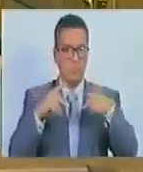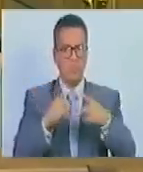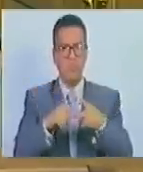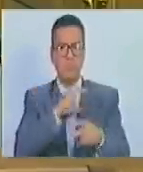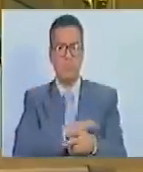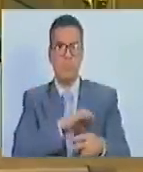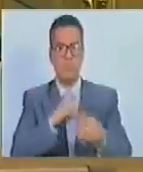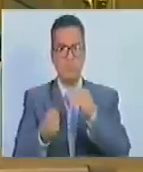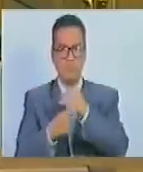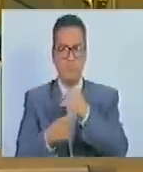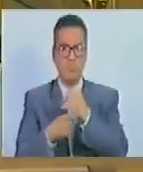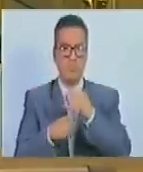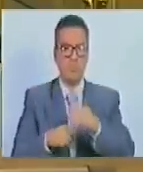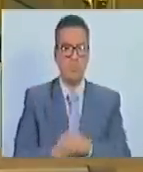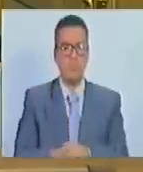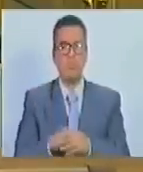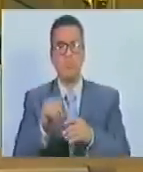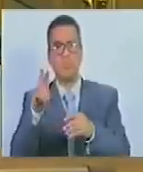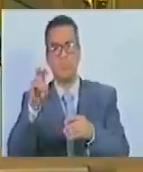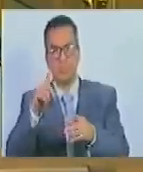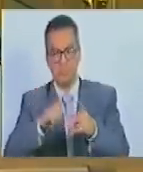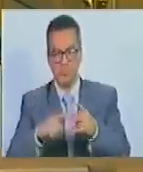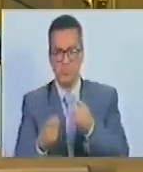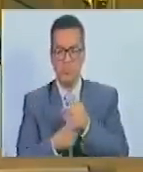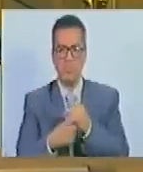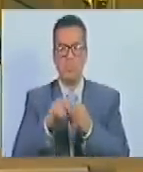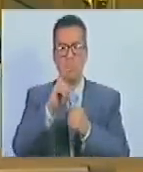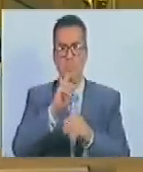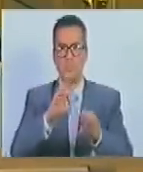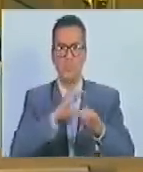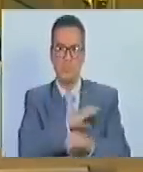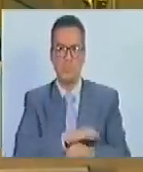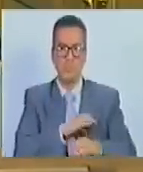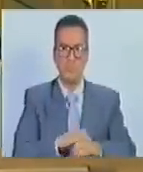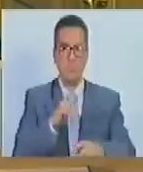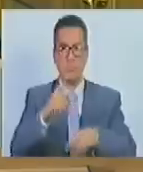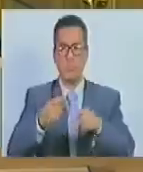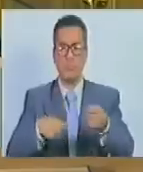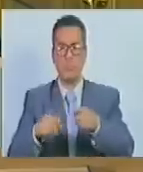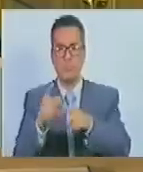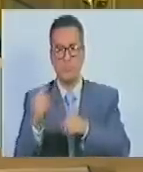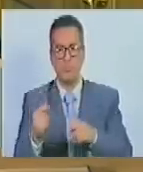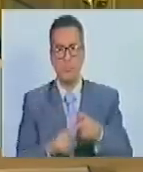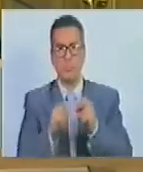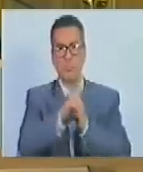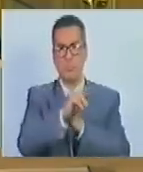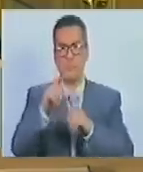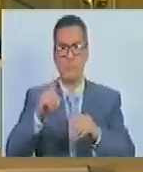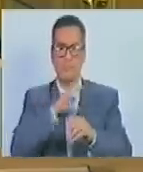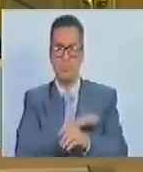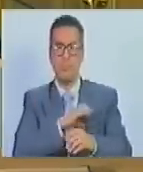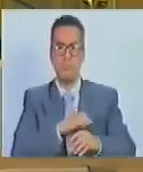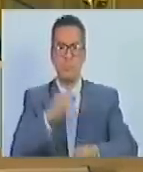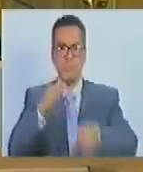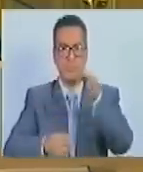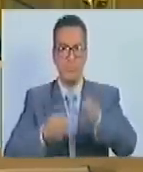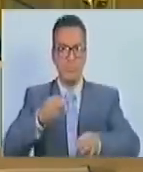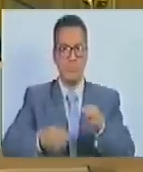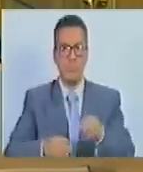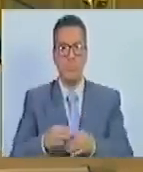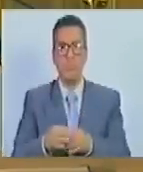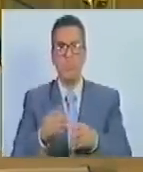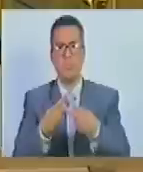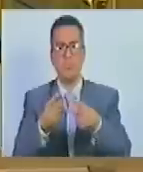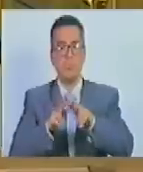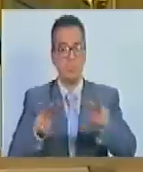Comité de Tecnología e Innovación, 20. Comité de Ecosocialismo, 21. Comité de Justicia de